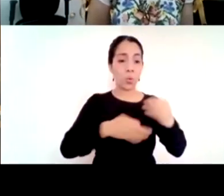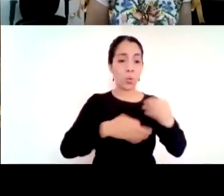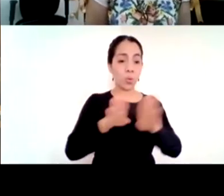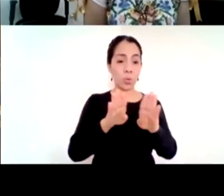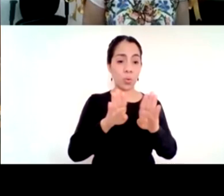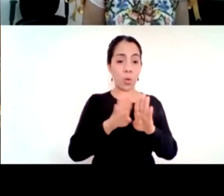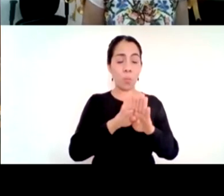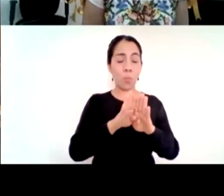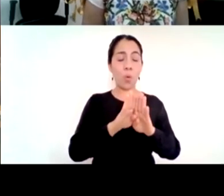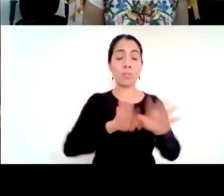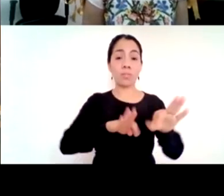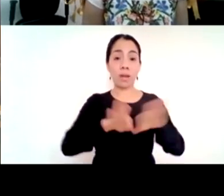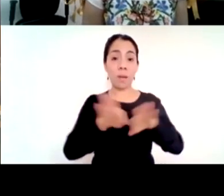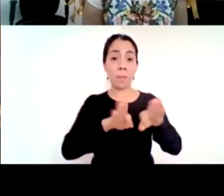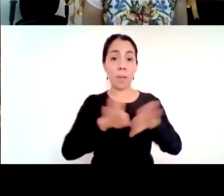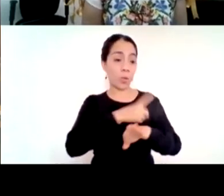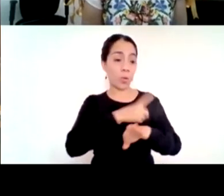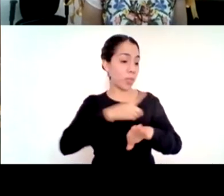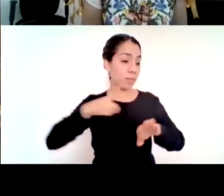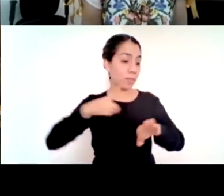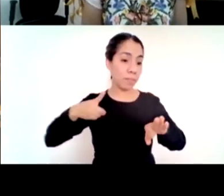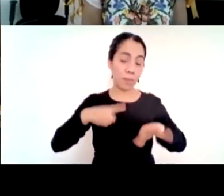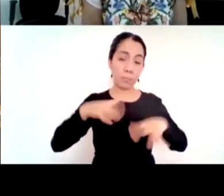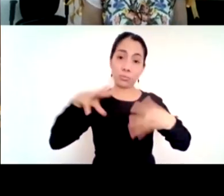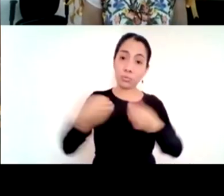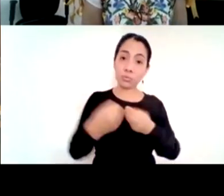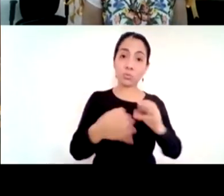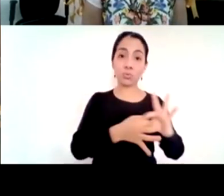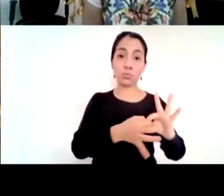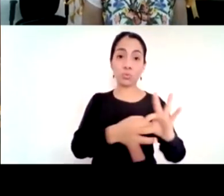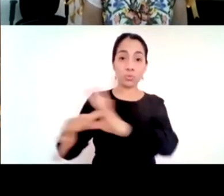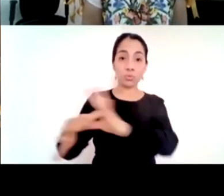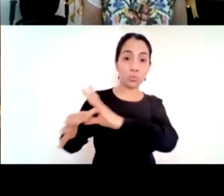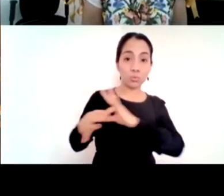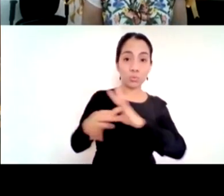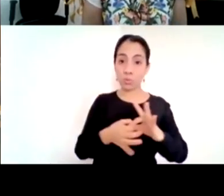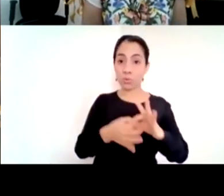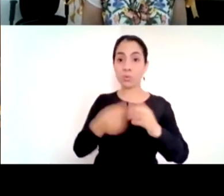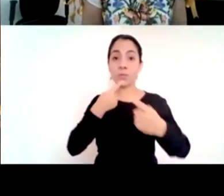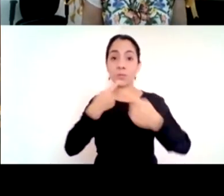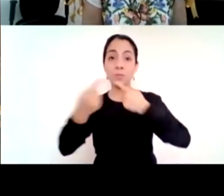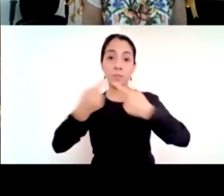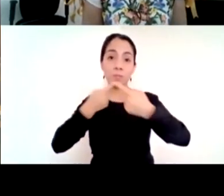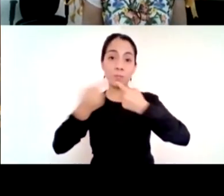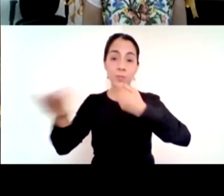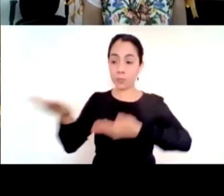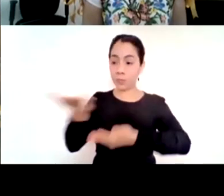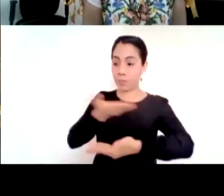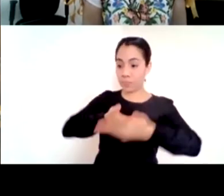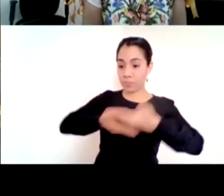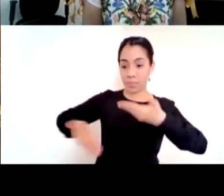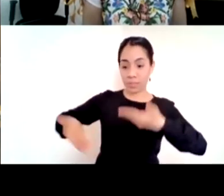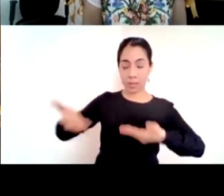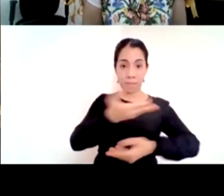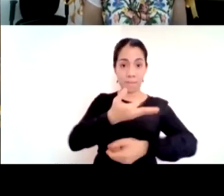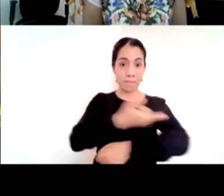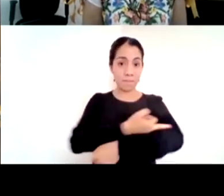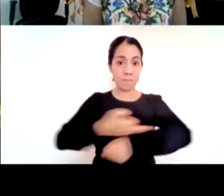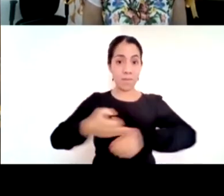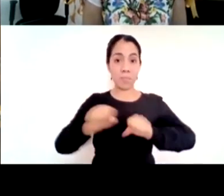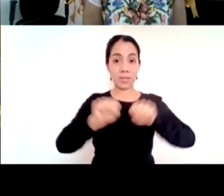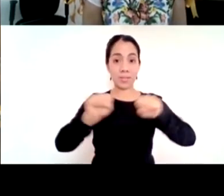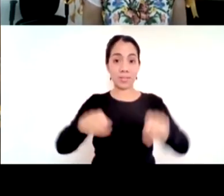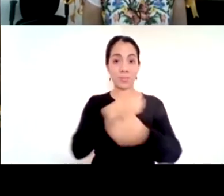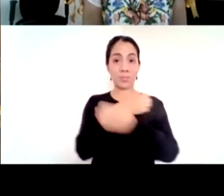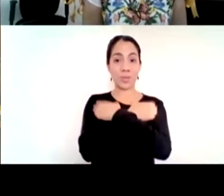miles de amigos de los miles que somos la familia de la comunidad educativa del sistema educativo nacional y Sipina que